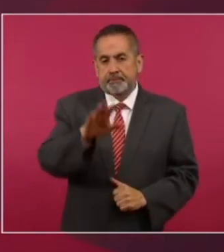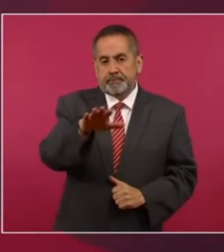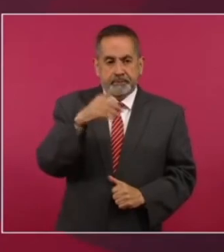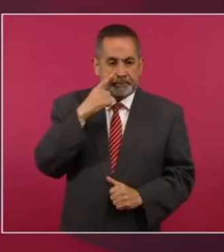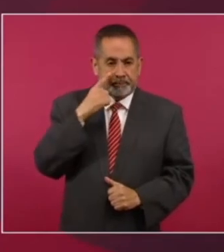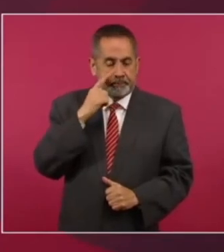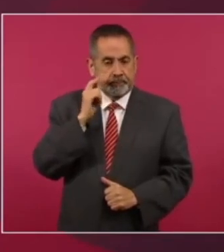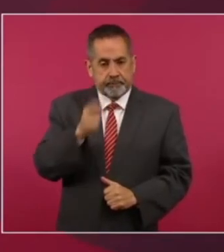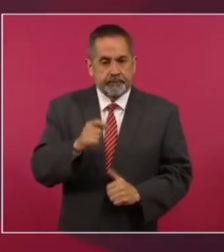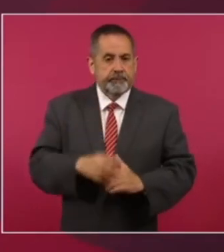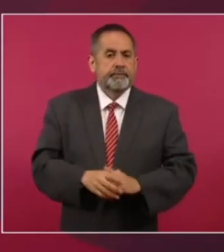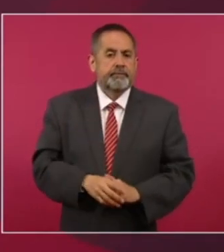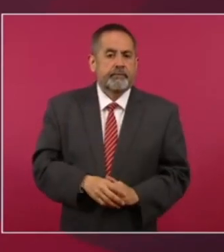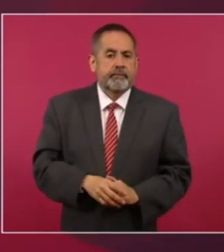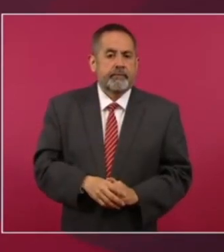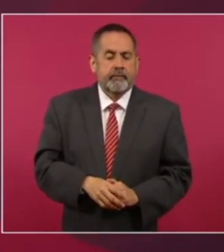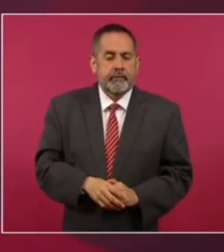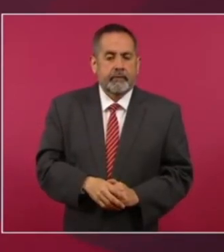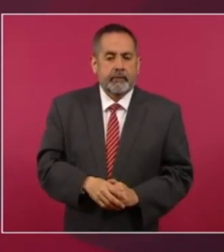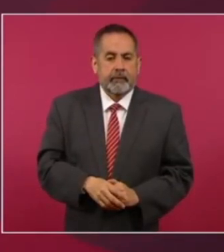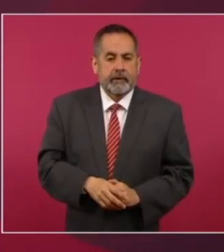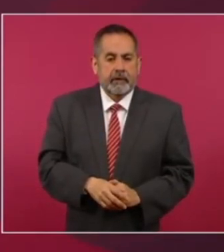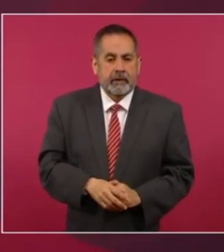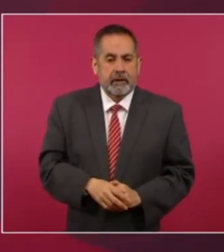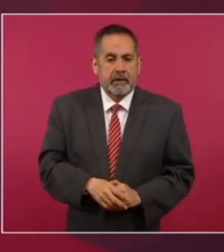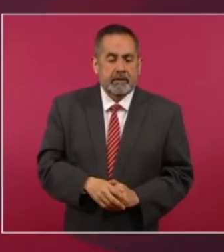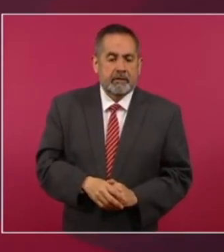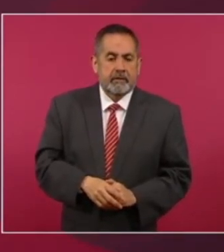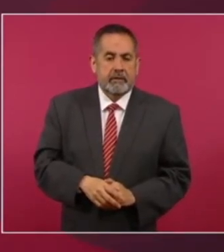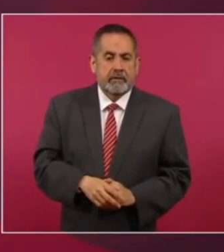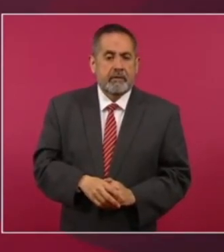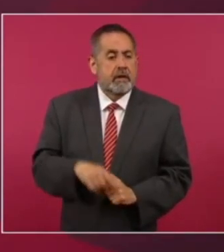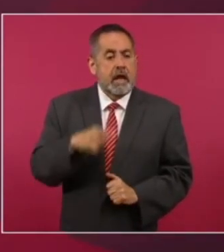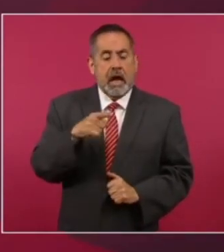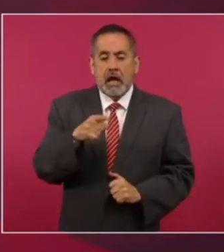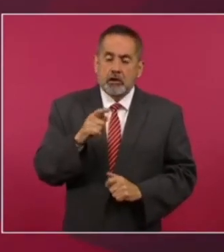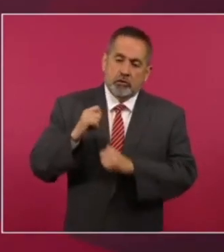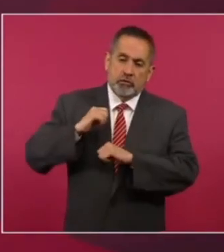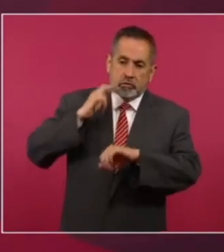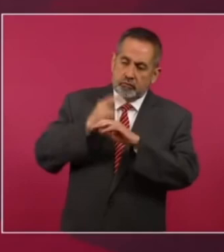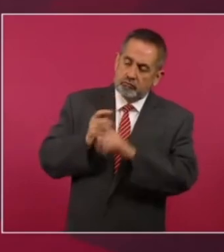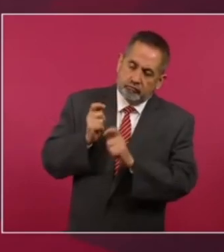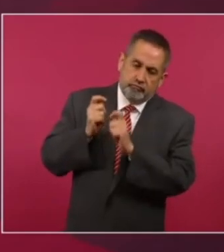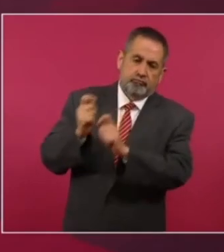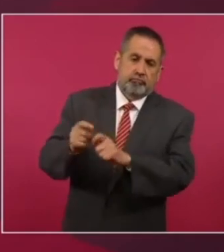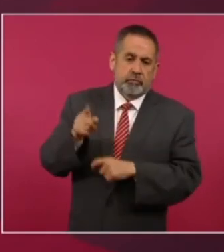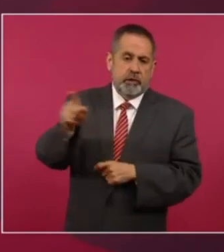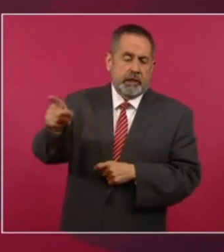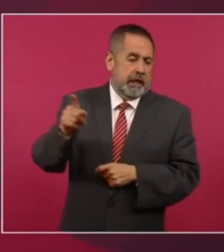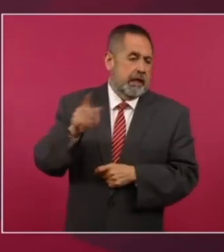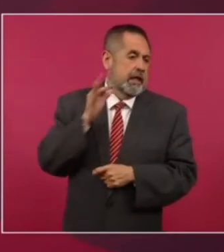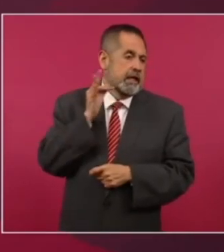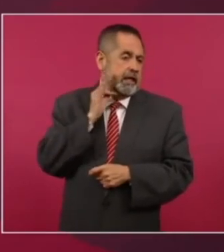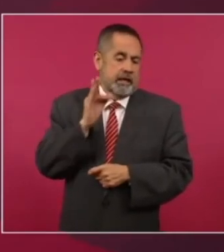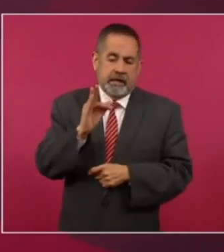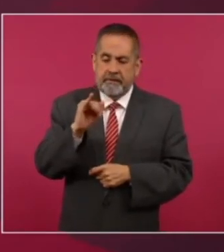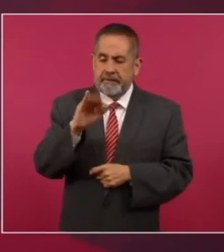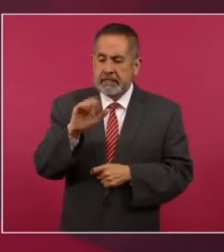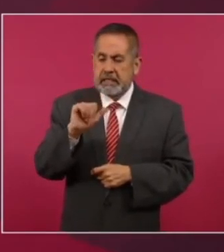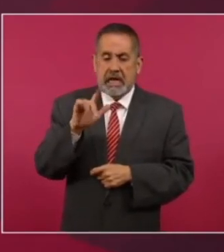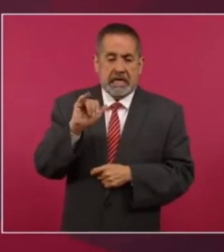a la fiscalía y al